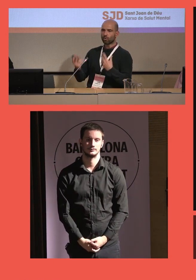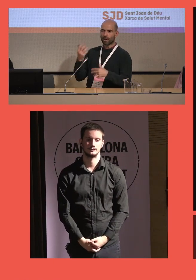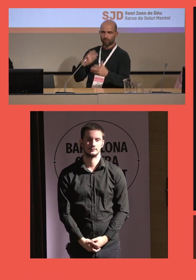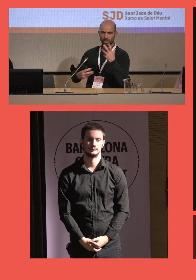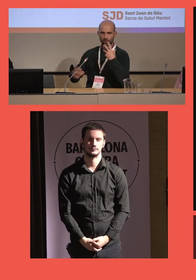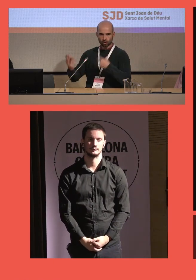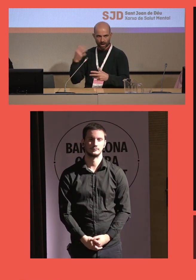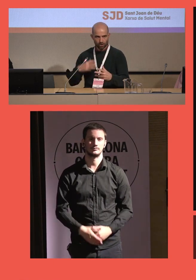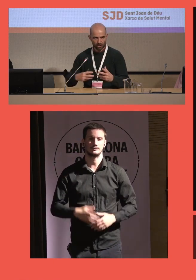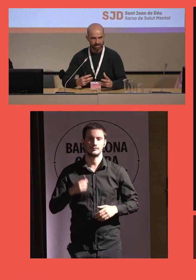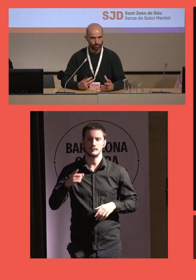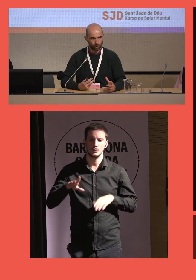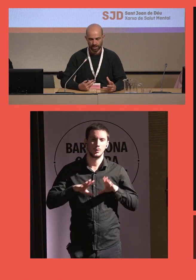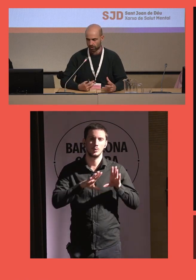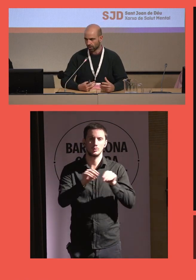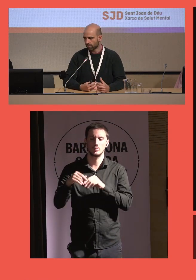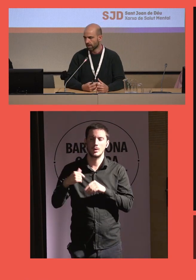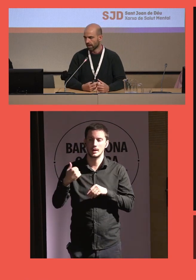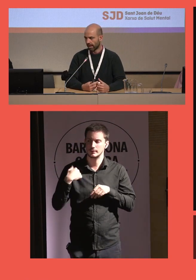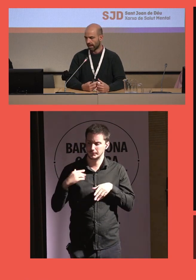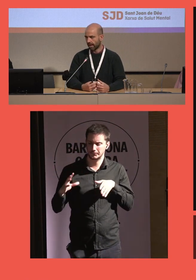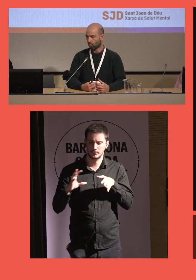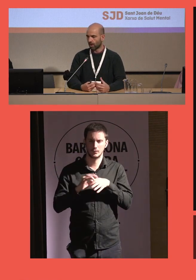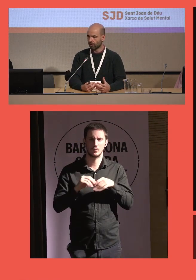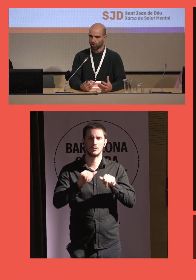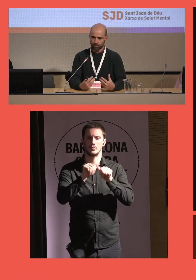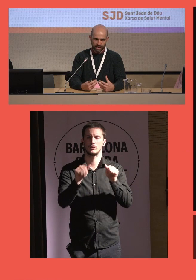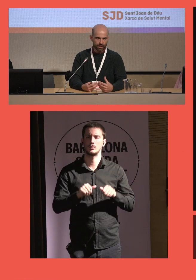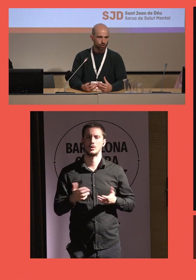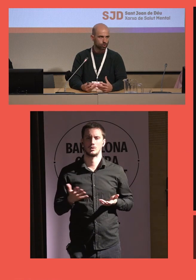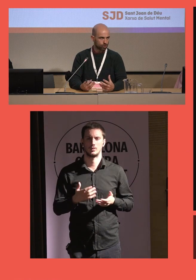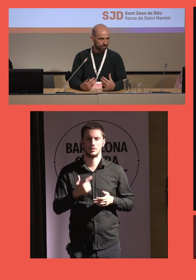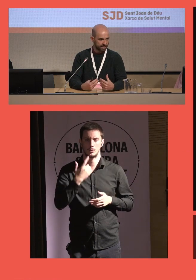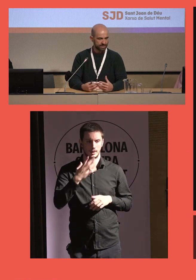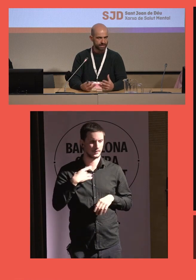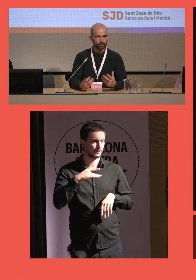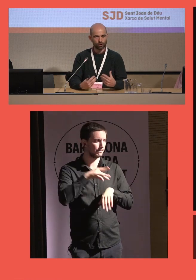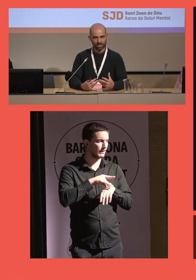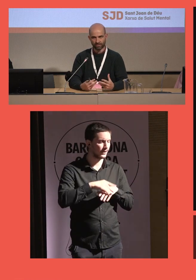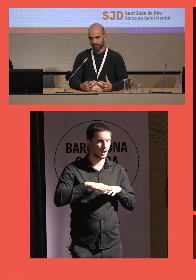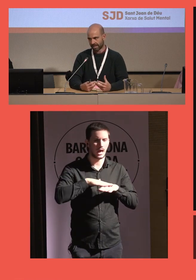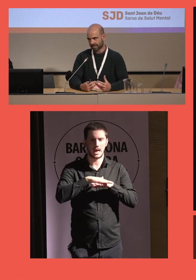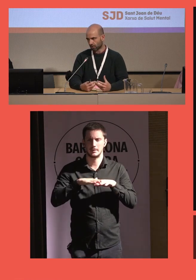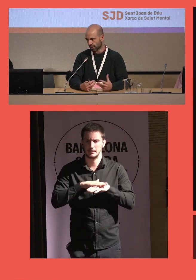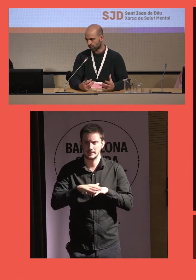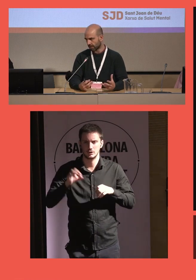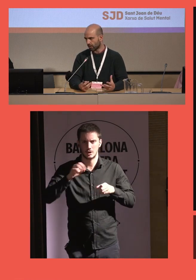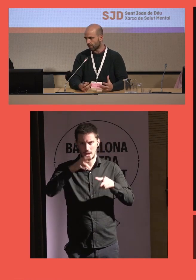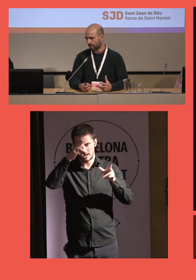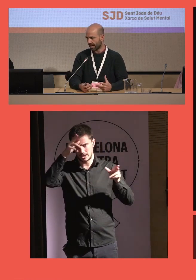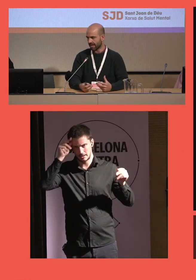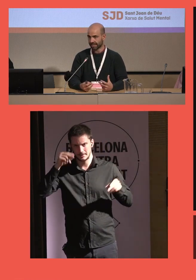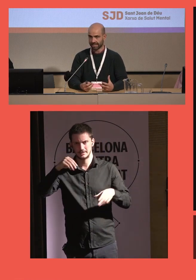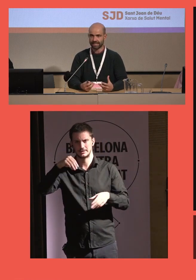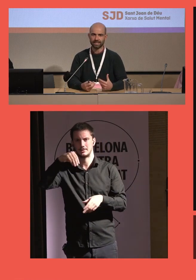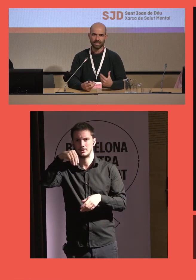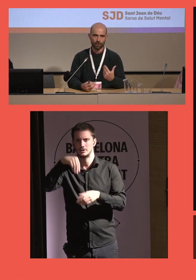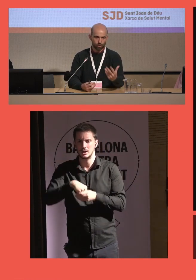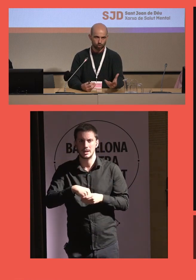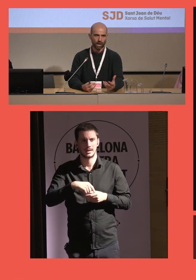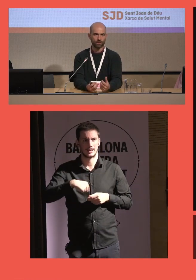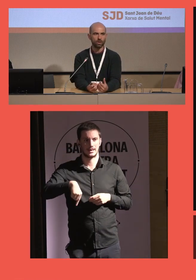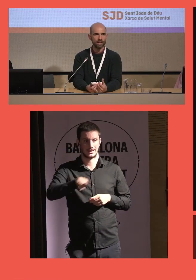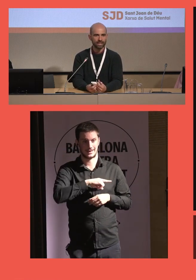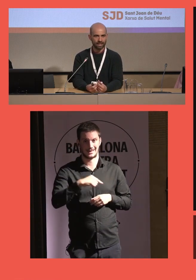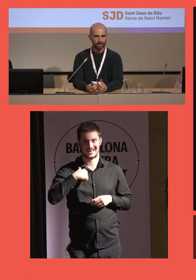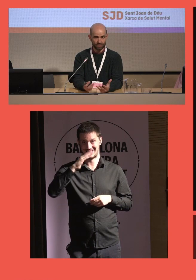¿Cómo vinculamos a los usuarios a este proyecto? Cuando los médicos, los administrativos o las enfermeras de los centros de atención primaria detectan que